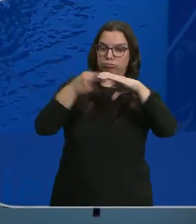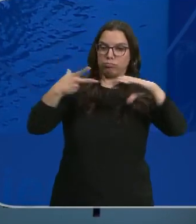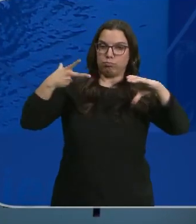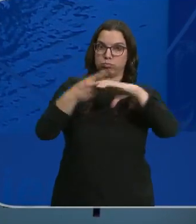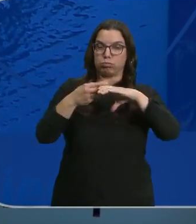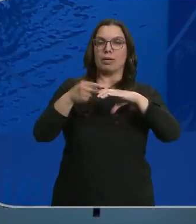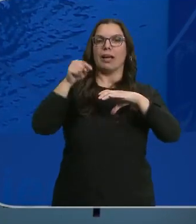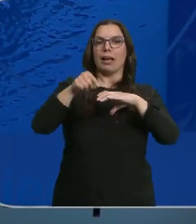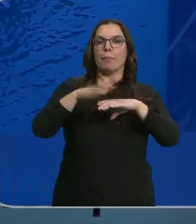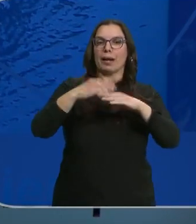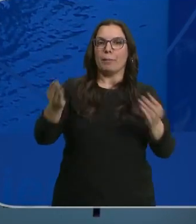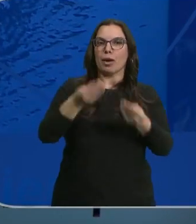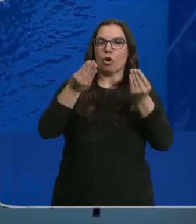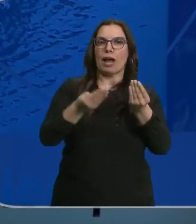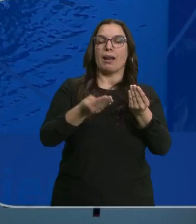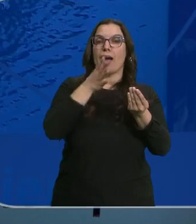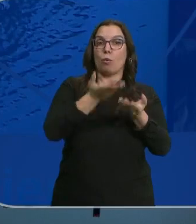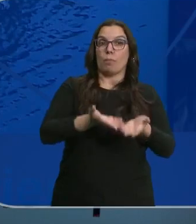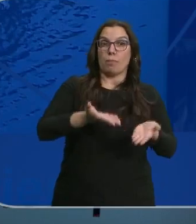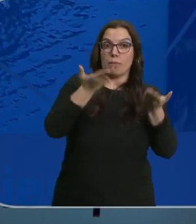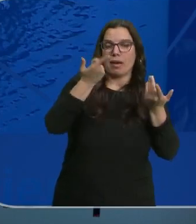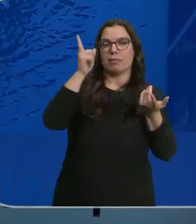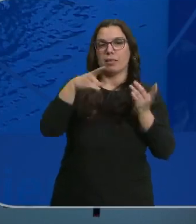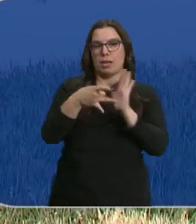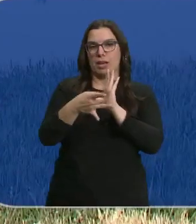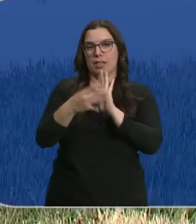permitirá mejorar la cantidad y calidad de este recurso.